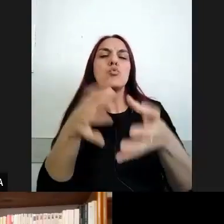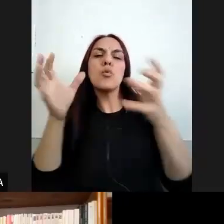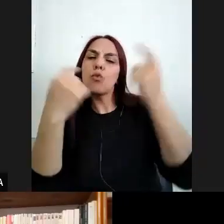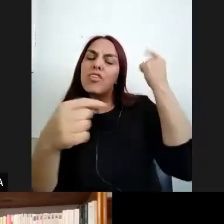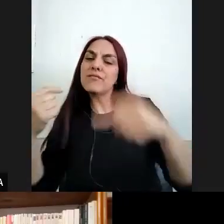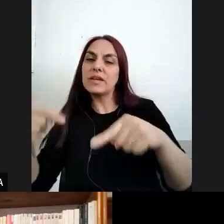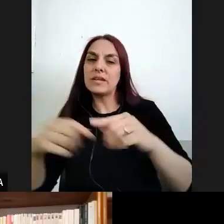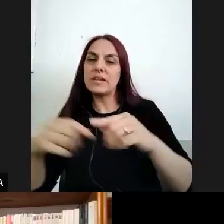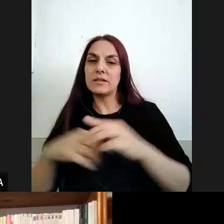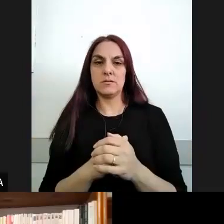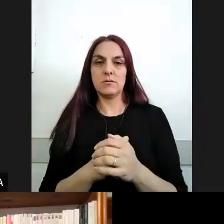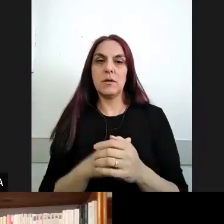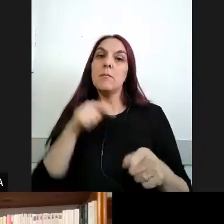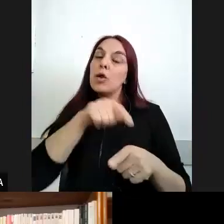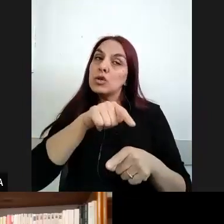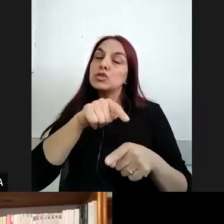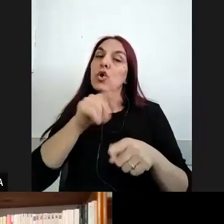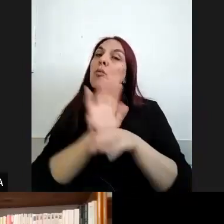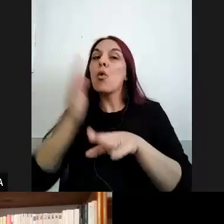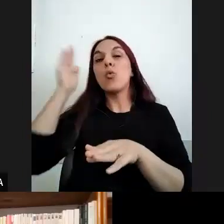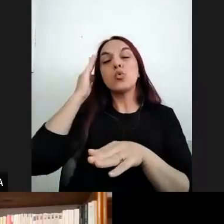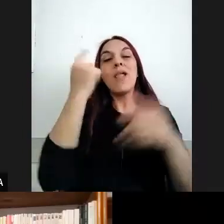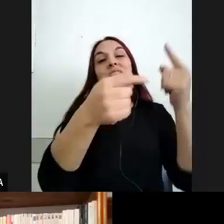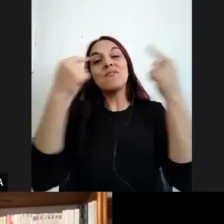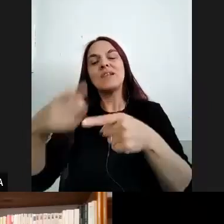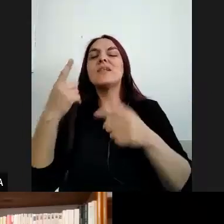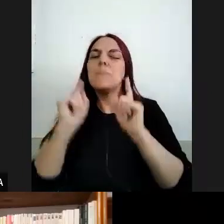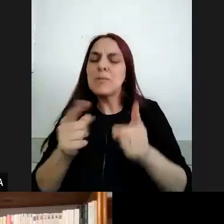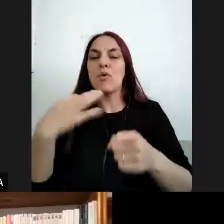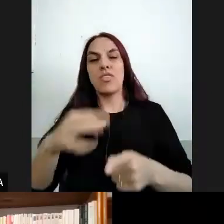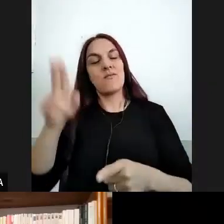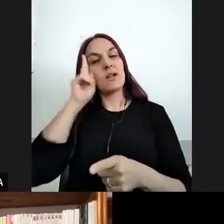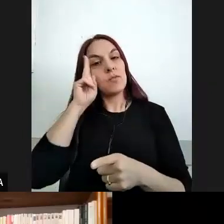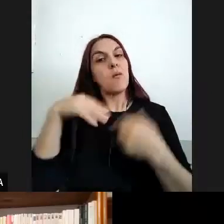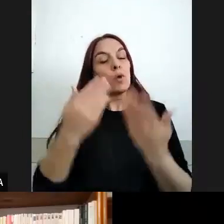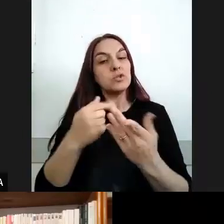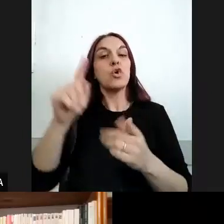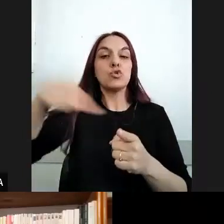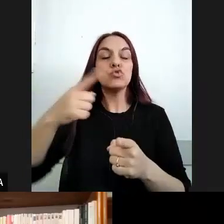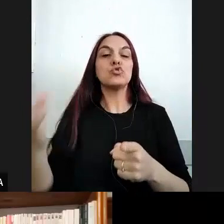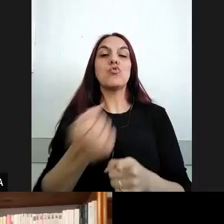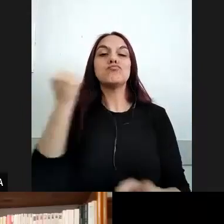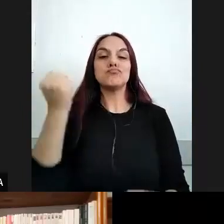representantes de culturas diferenciadas y en este punto me parece que retomamos muchos de los aspectos que Diz